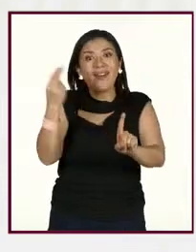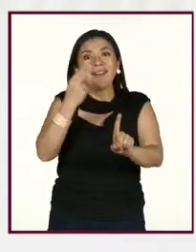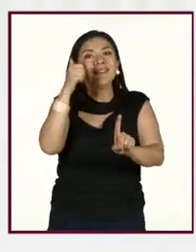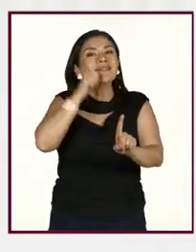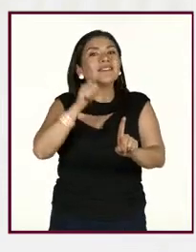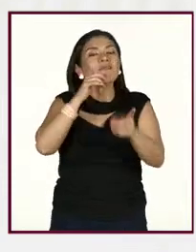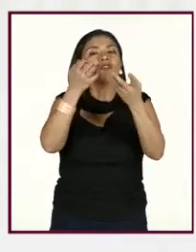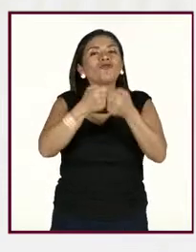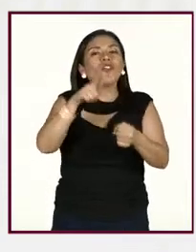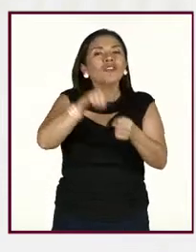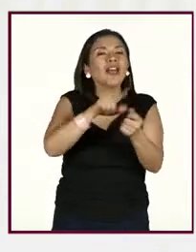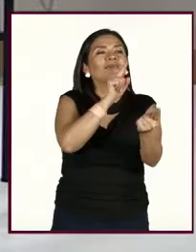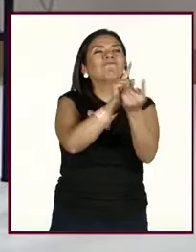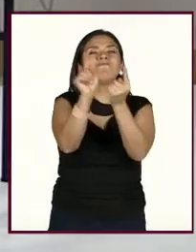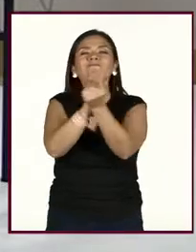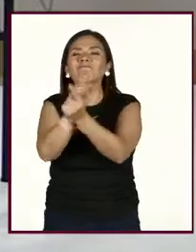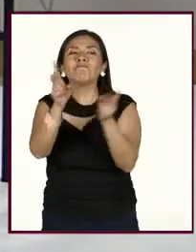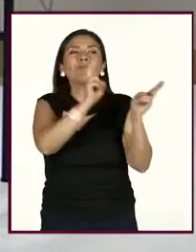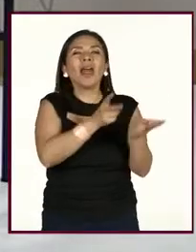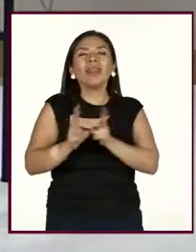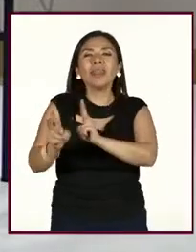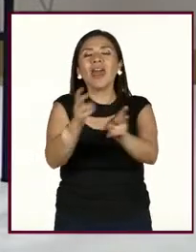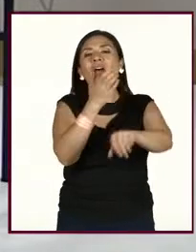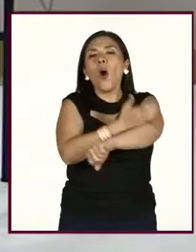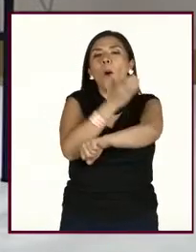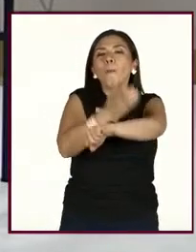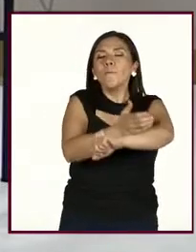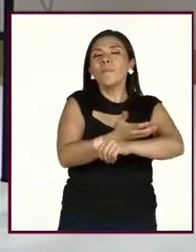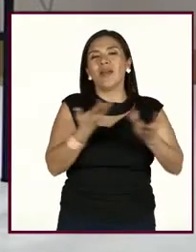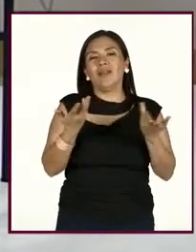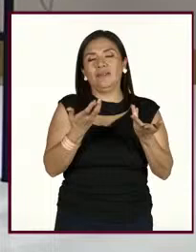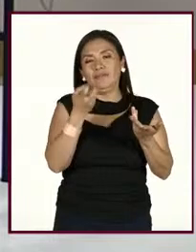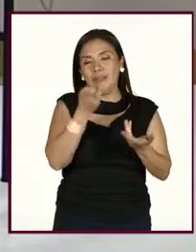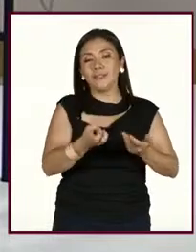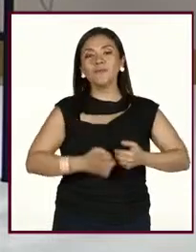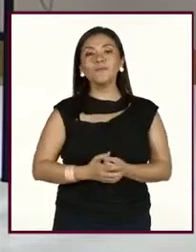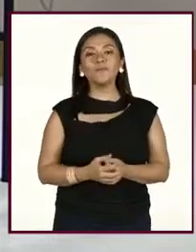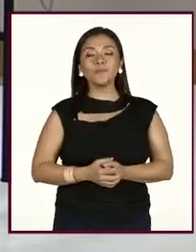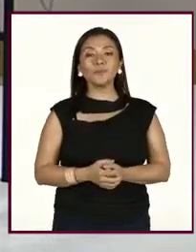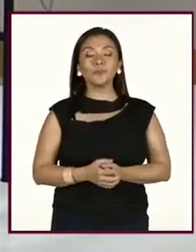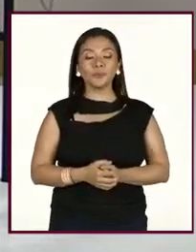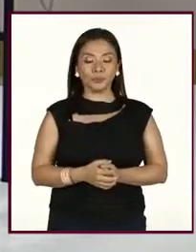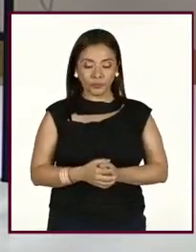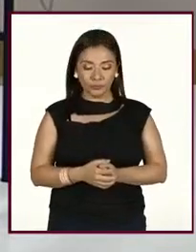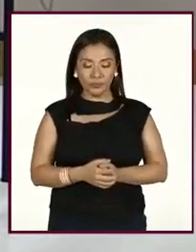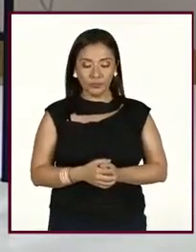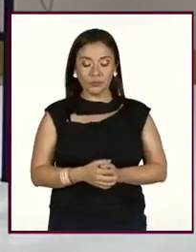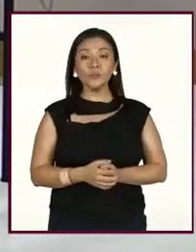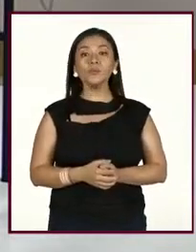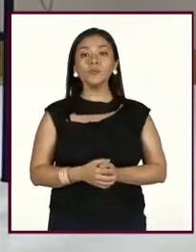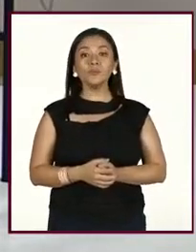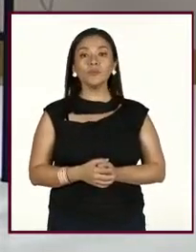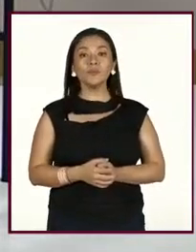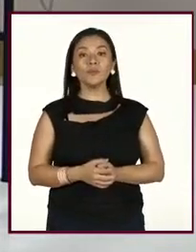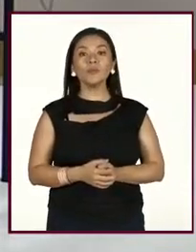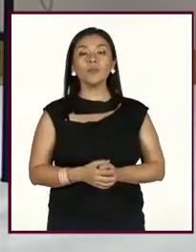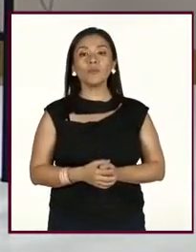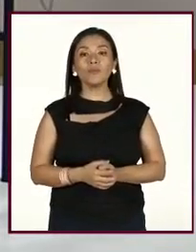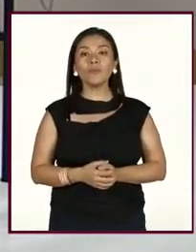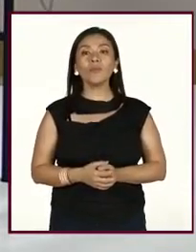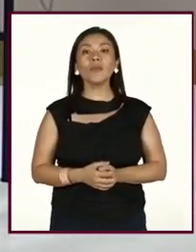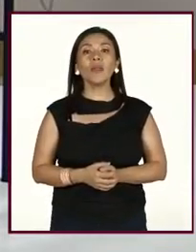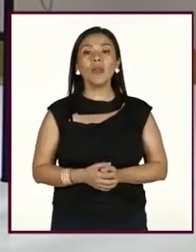siempre, pues, de los demás, esta compañía, ¿no? Entonces, bueno, finalmente,